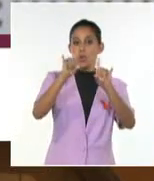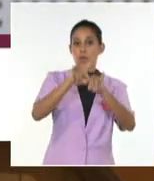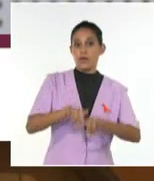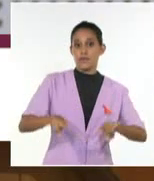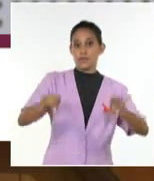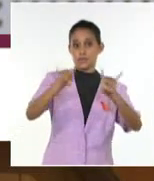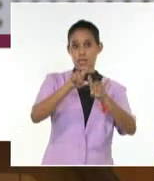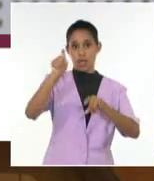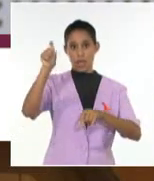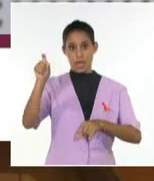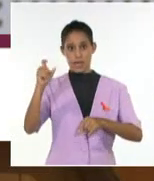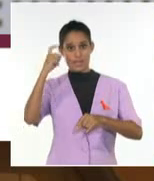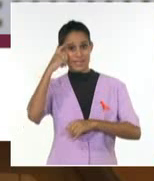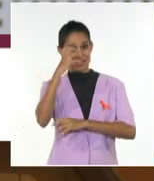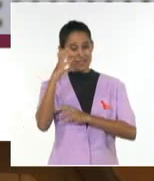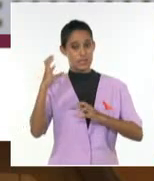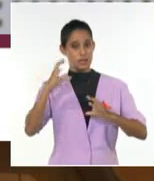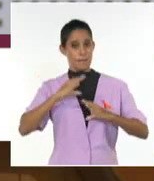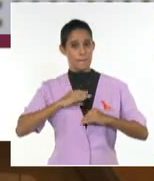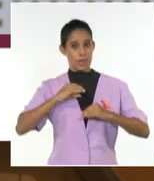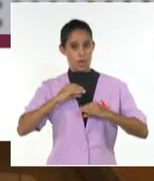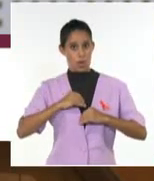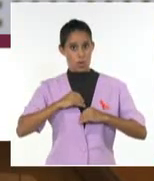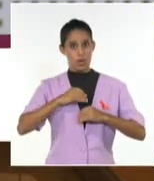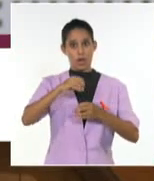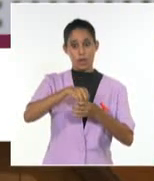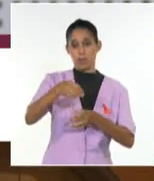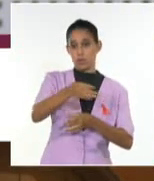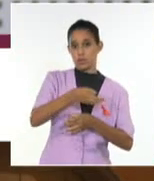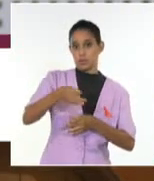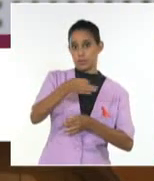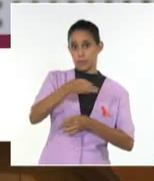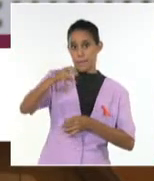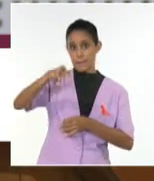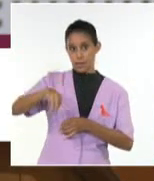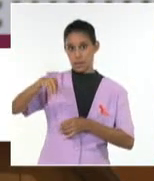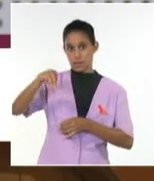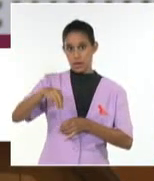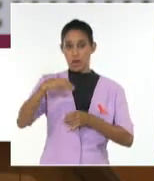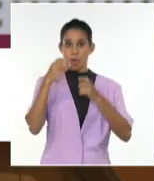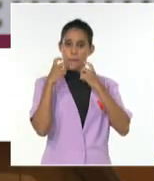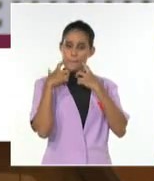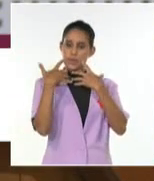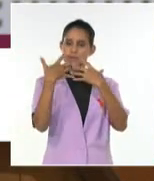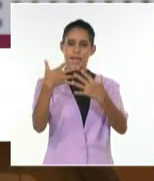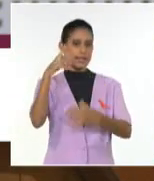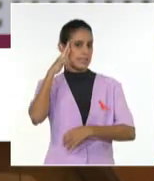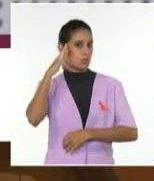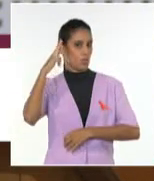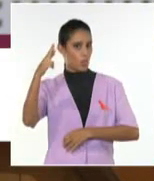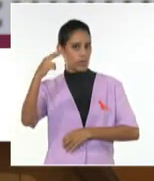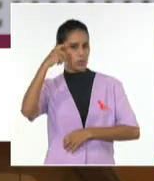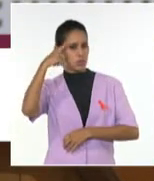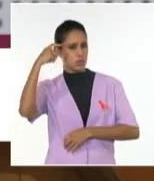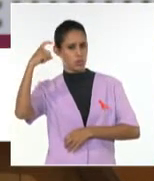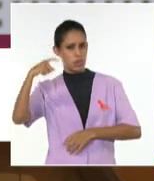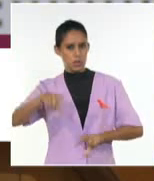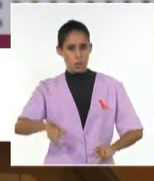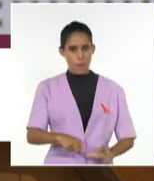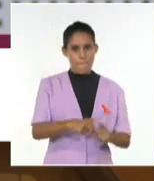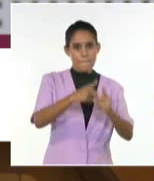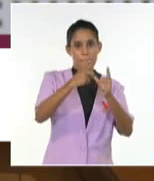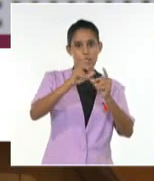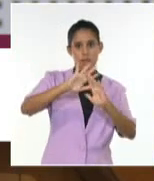reafirma que como en estas seis décadas seguiremos contribuyendo modestamente a cumplir esos sueños y que seguiremos siendo un